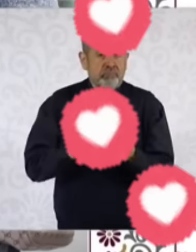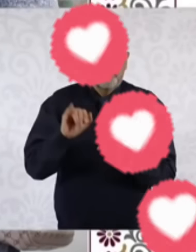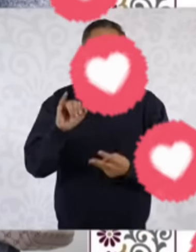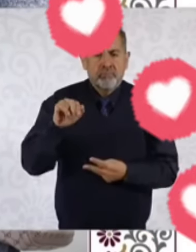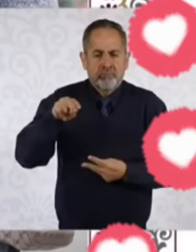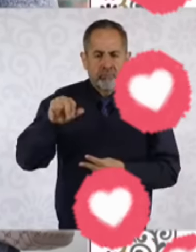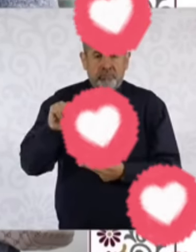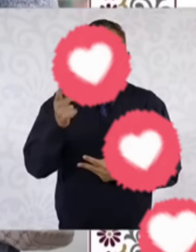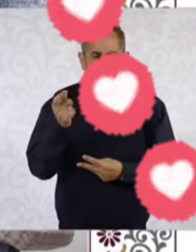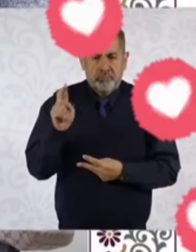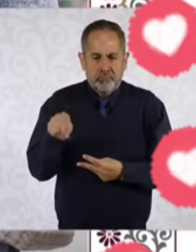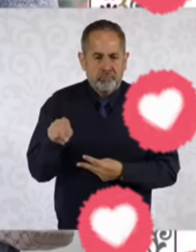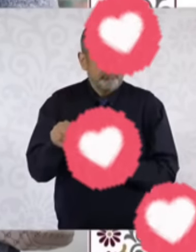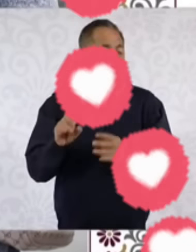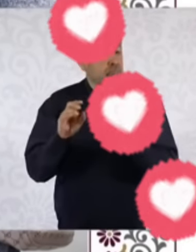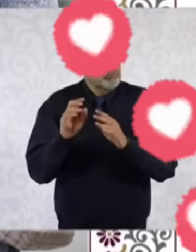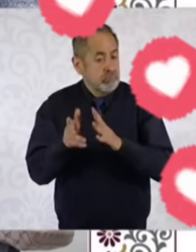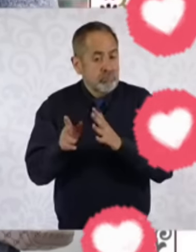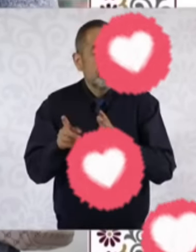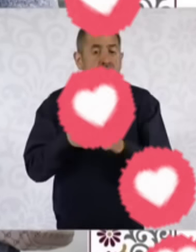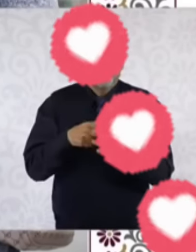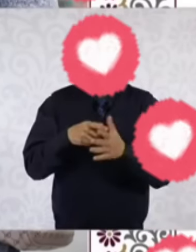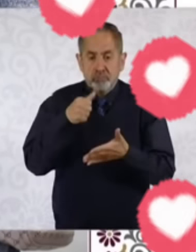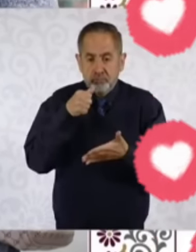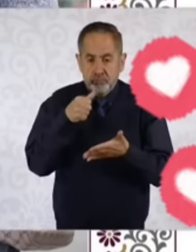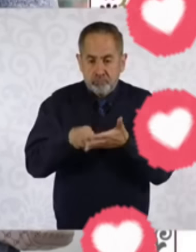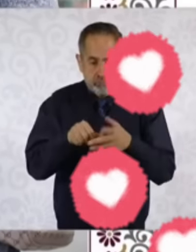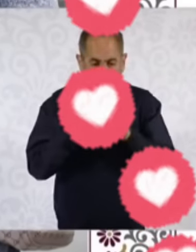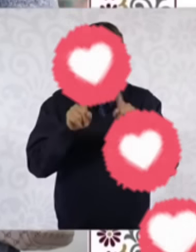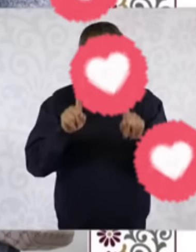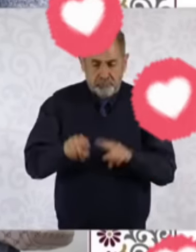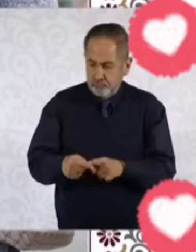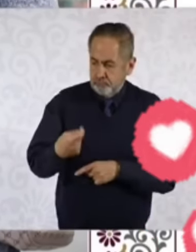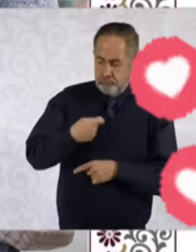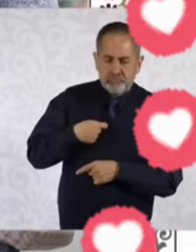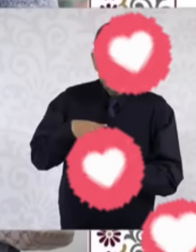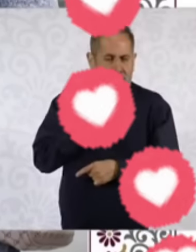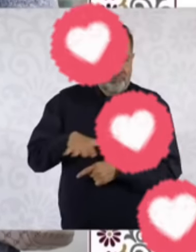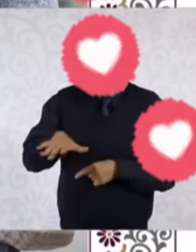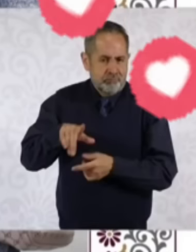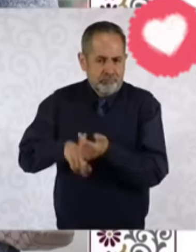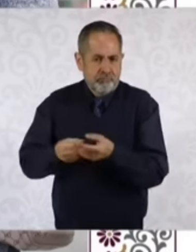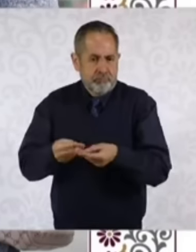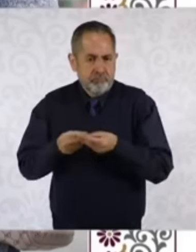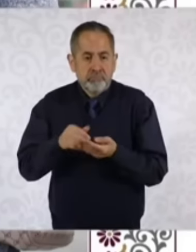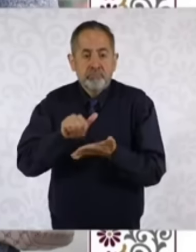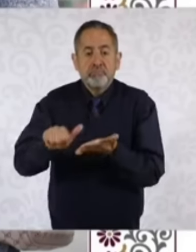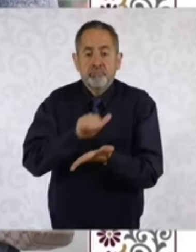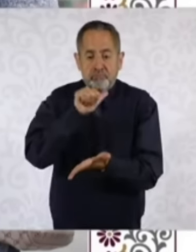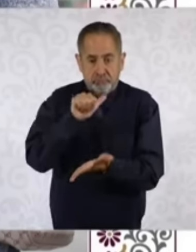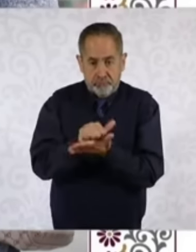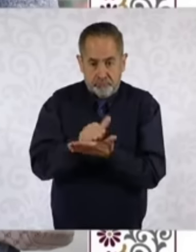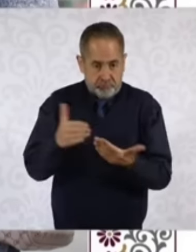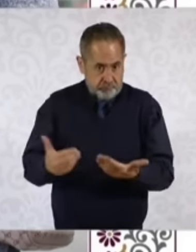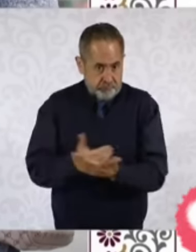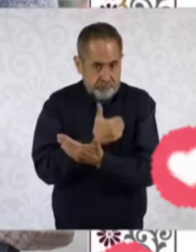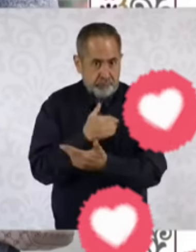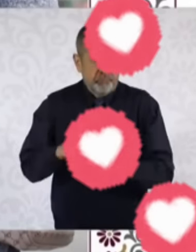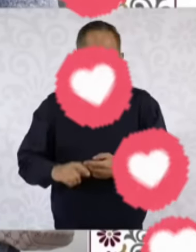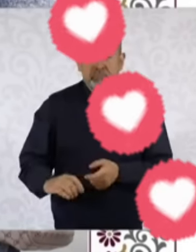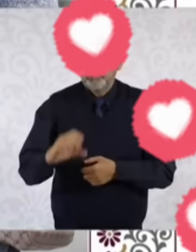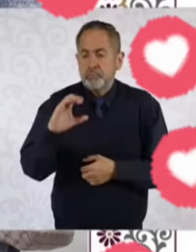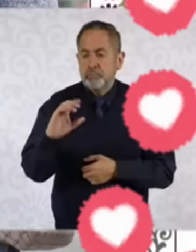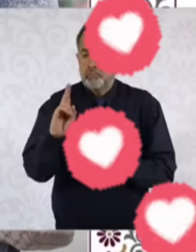de identidad que emiten las autoridades locales. El acta de nacimiento legible, la CURP de reciente